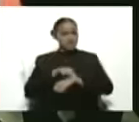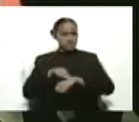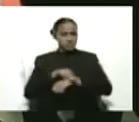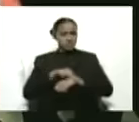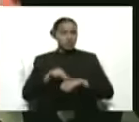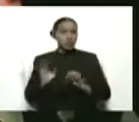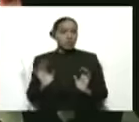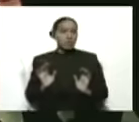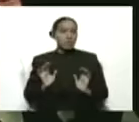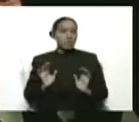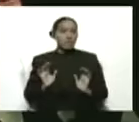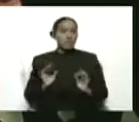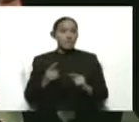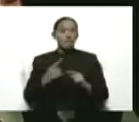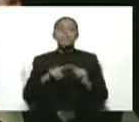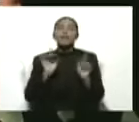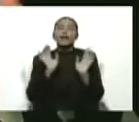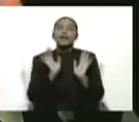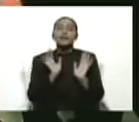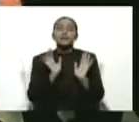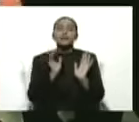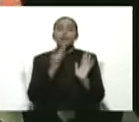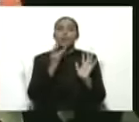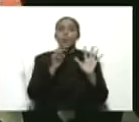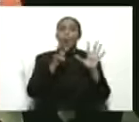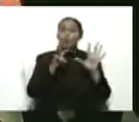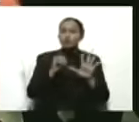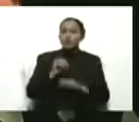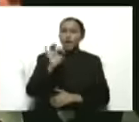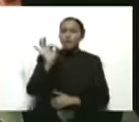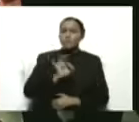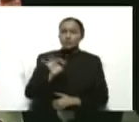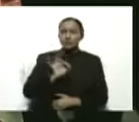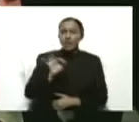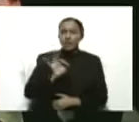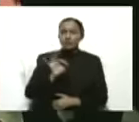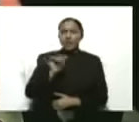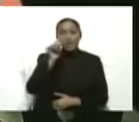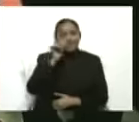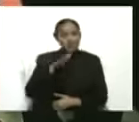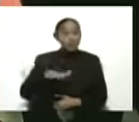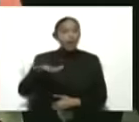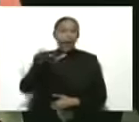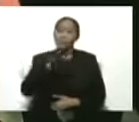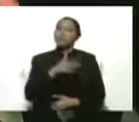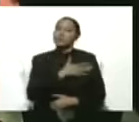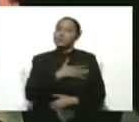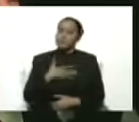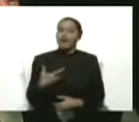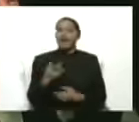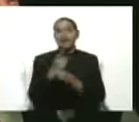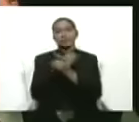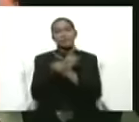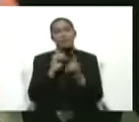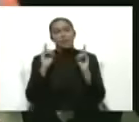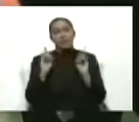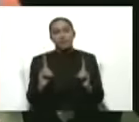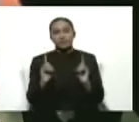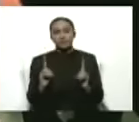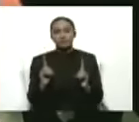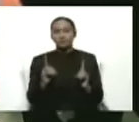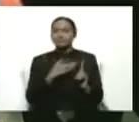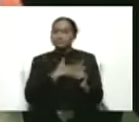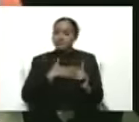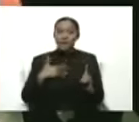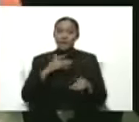noventa y... Bueno, no vamos a decir noventa, pero un ochenta por ciento del pueblo quiere democracia, porque la democracia es la única